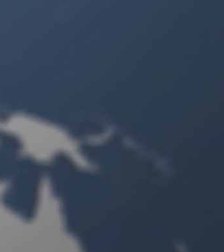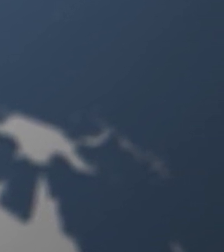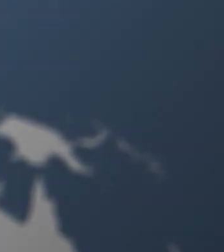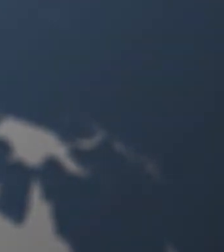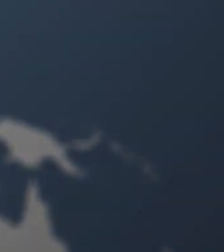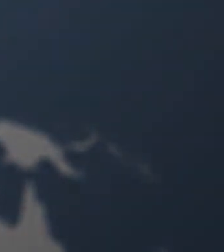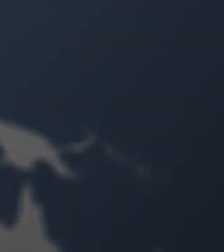¡Gracias! ¡Gracias! ¡Gracias!